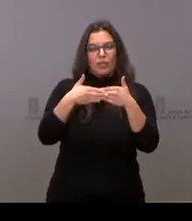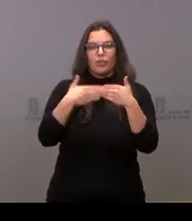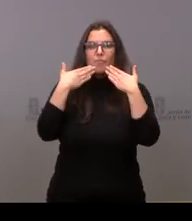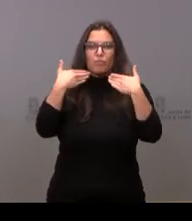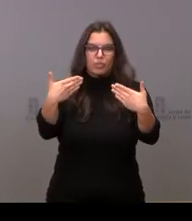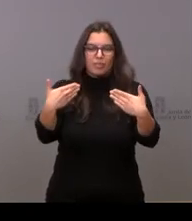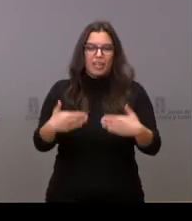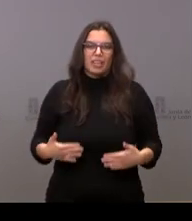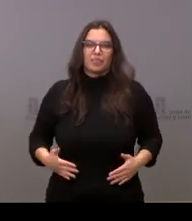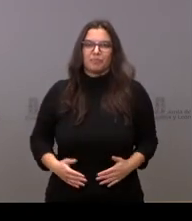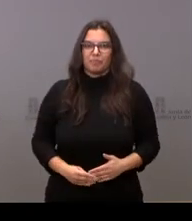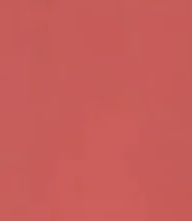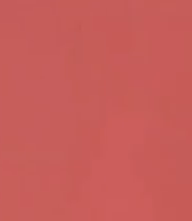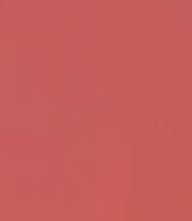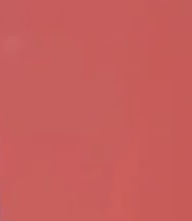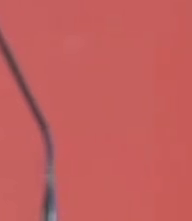gracias. Gracias.